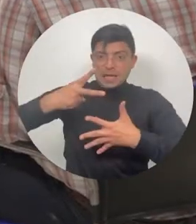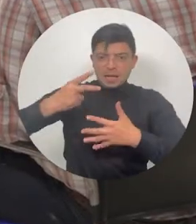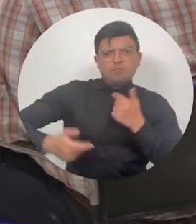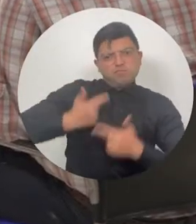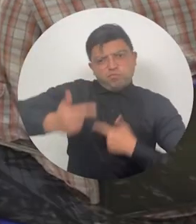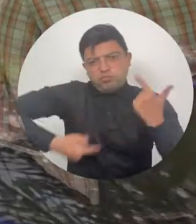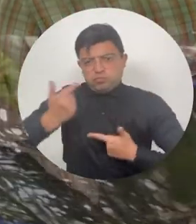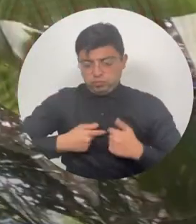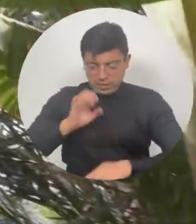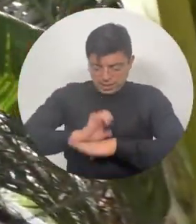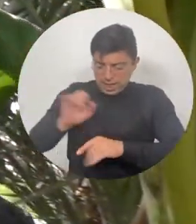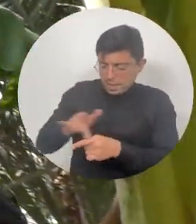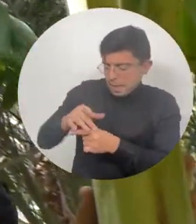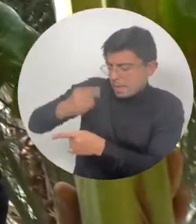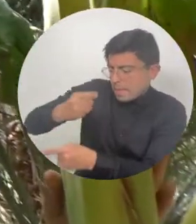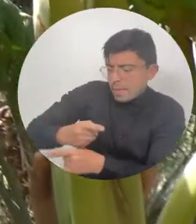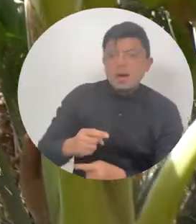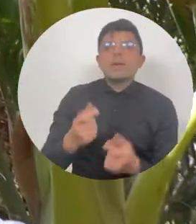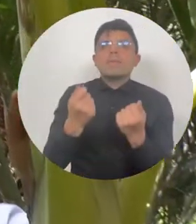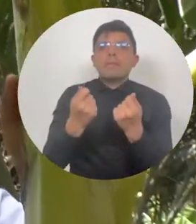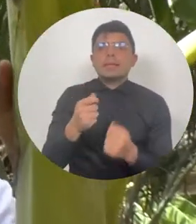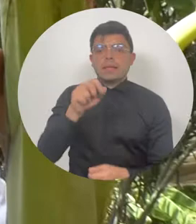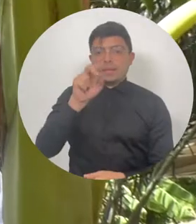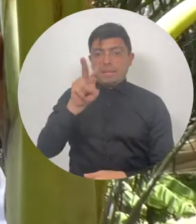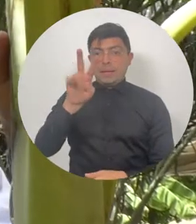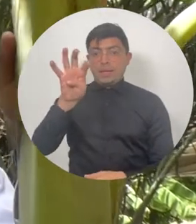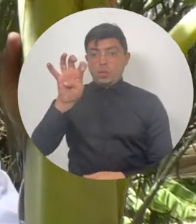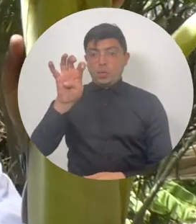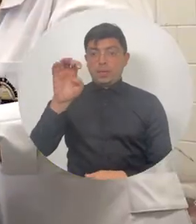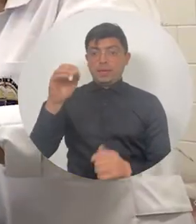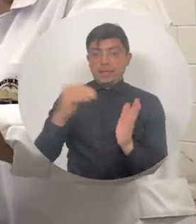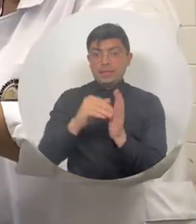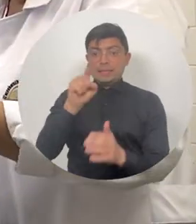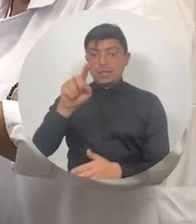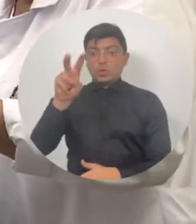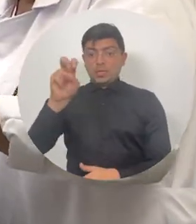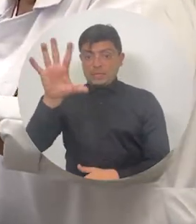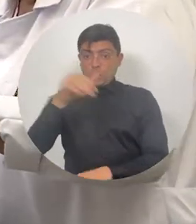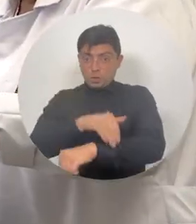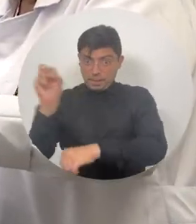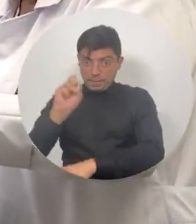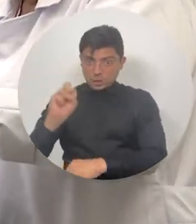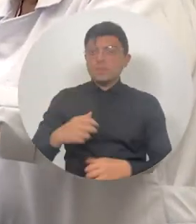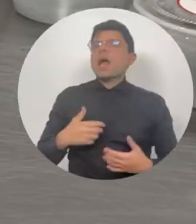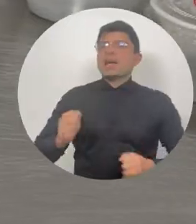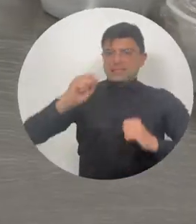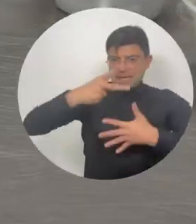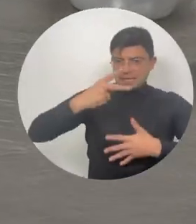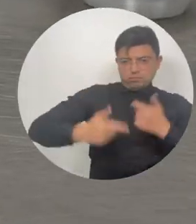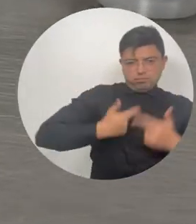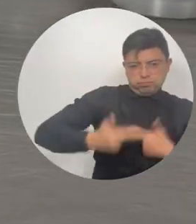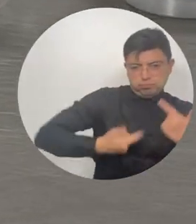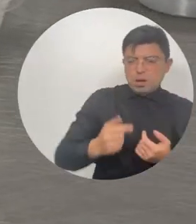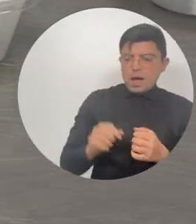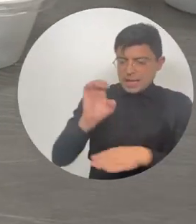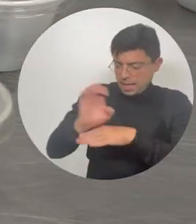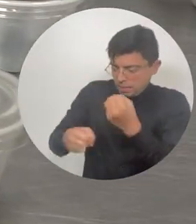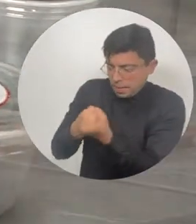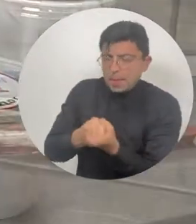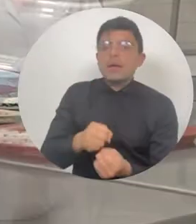ejecutora por valor de 29.175 millones de pesos y siete como entidad cooperante por valor de 23